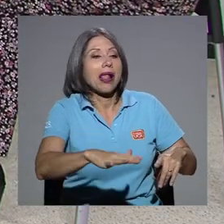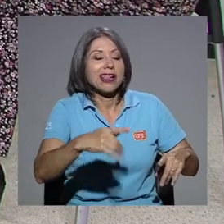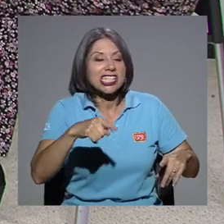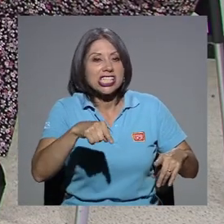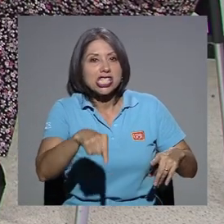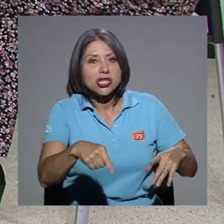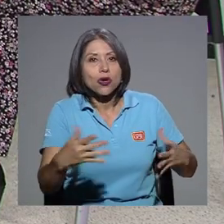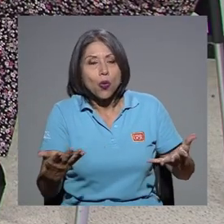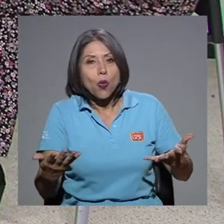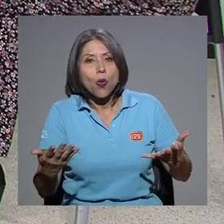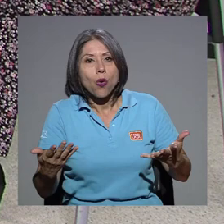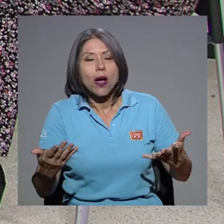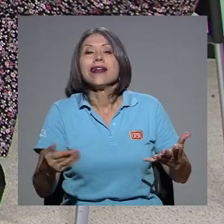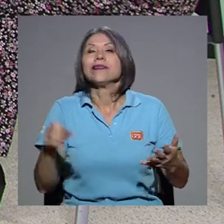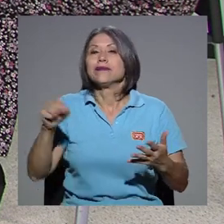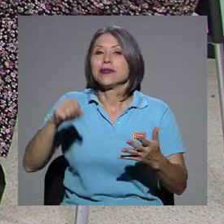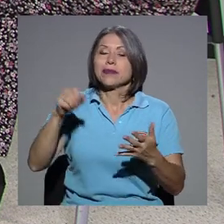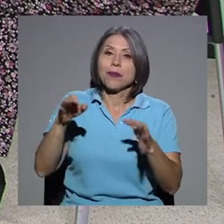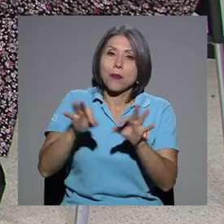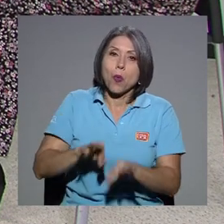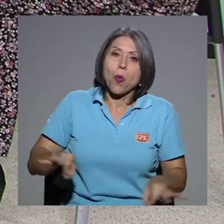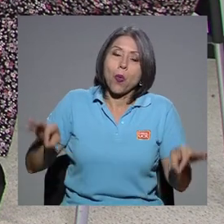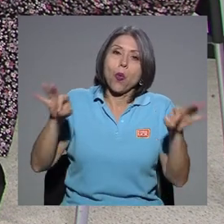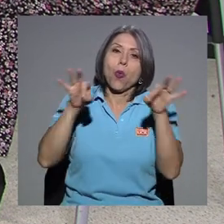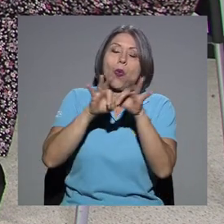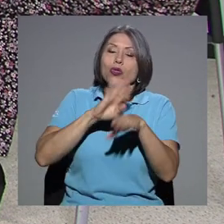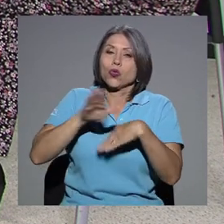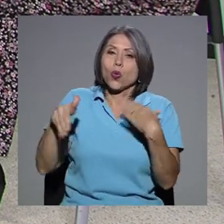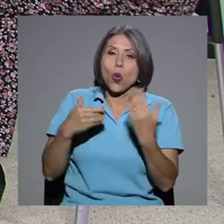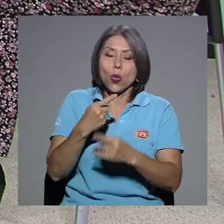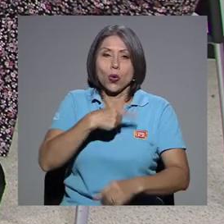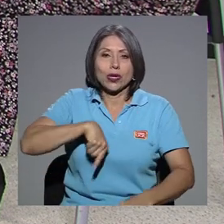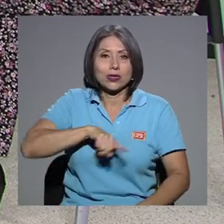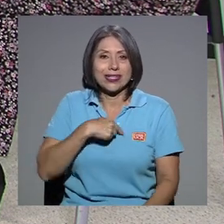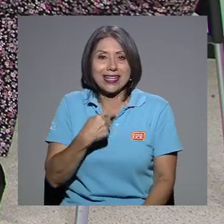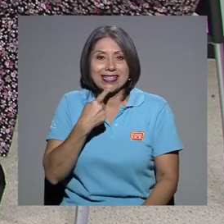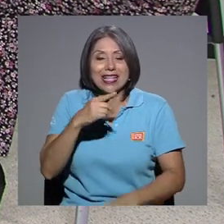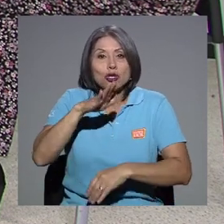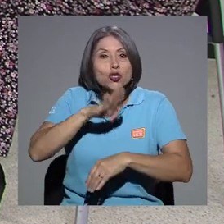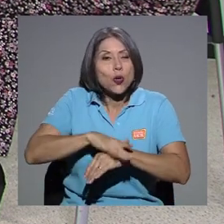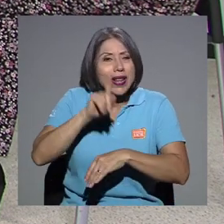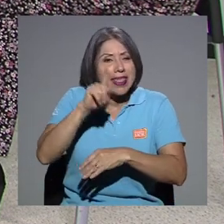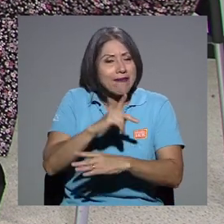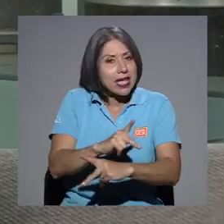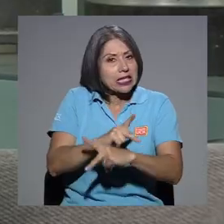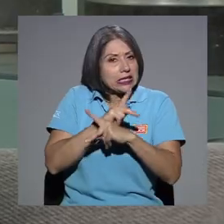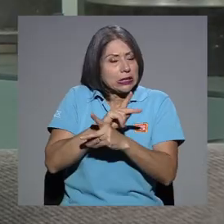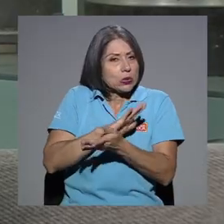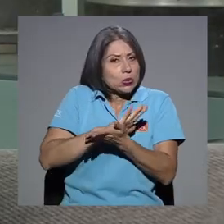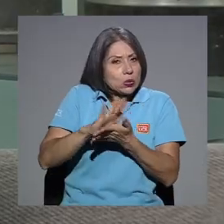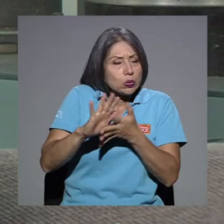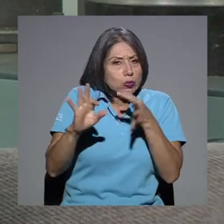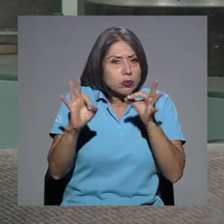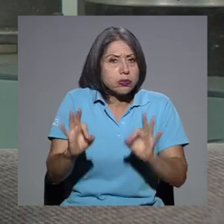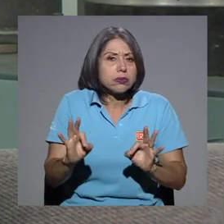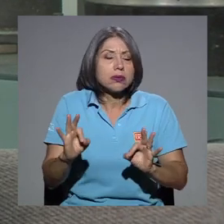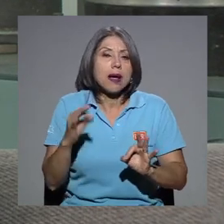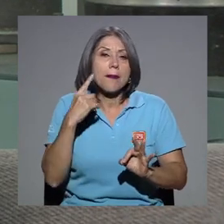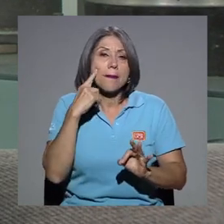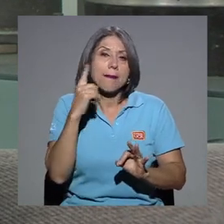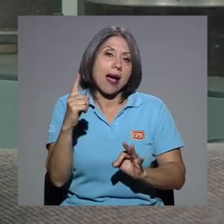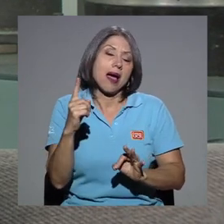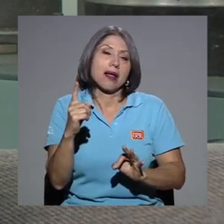¿verdad? Exactamente. Por eso es la importancia de todo lo que estamos diciendo en relación a las medidas de prevención para que,